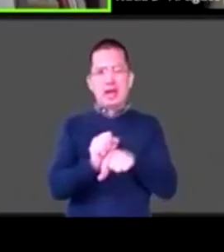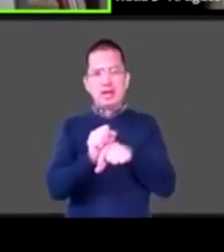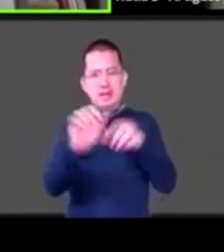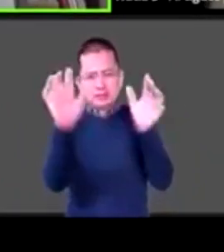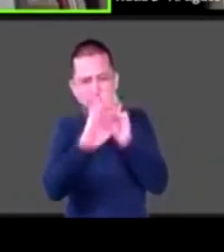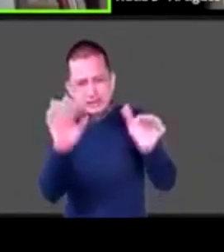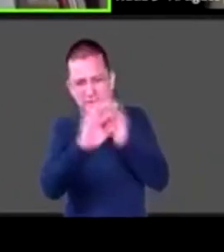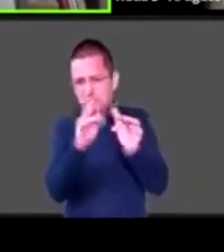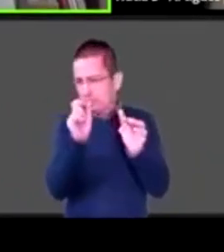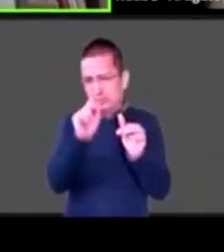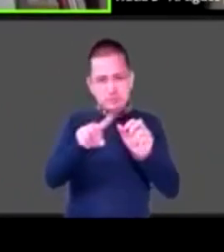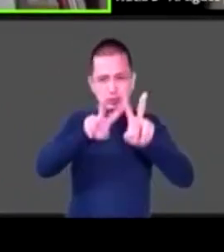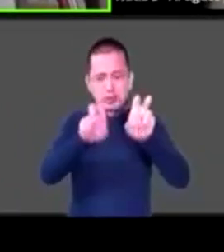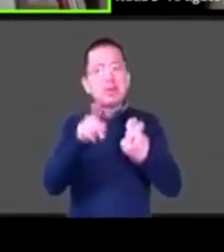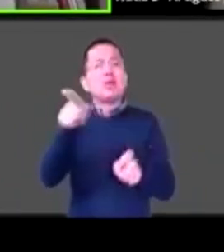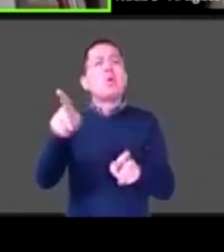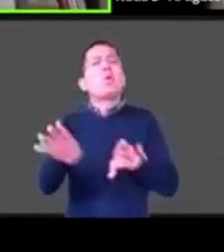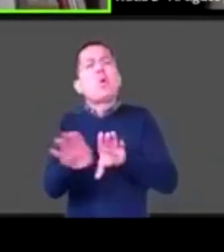recomiendas?